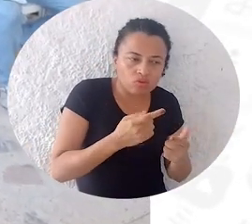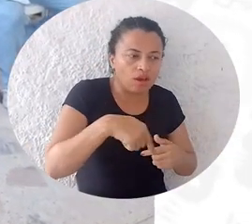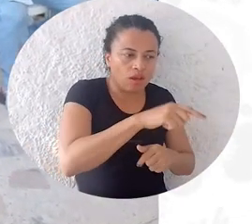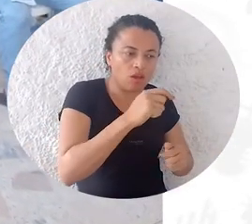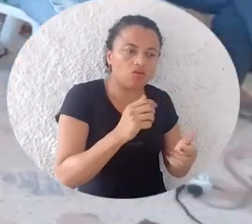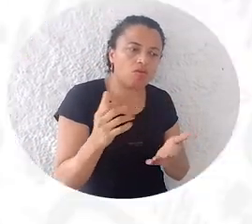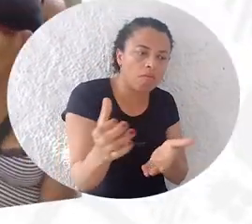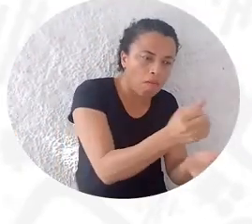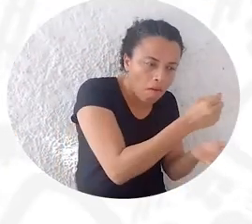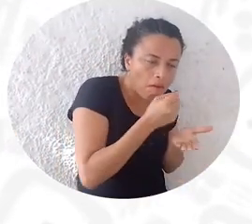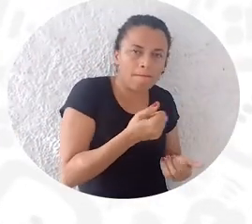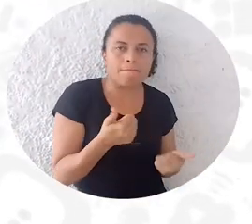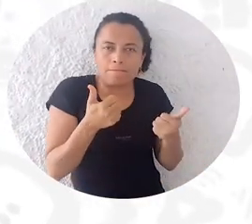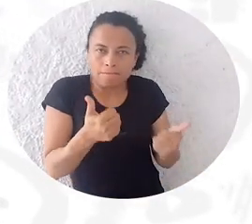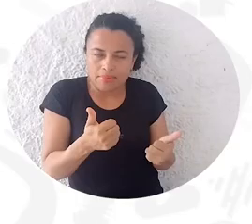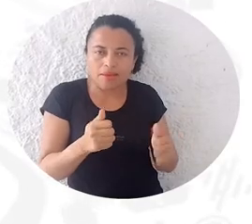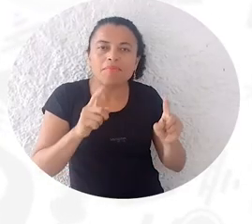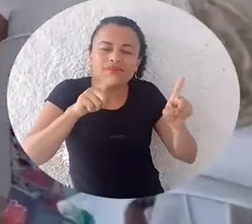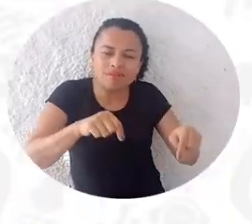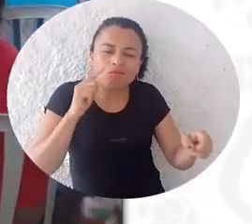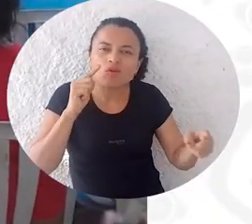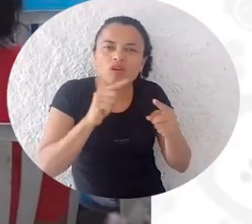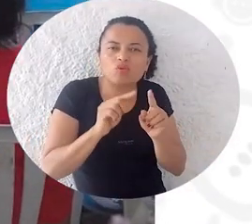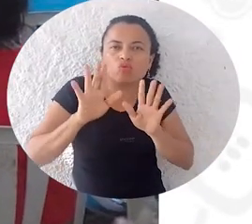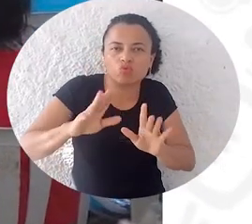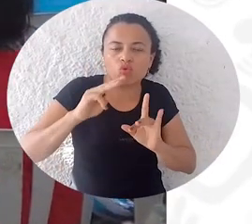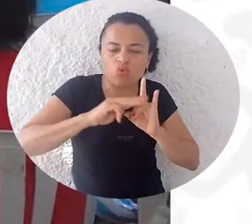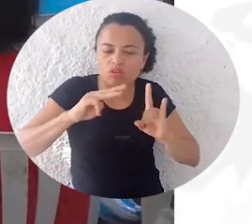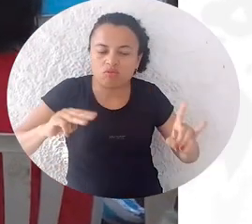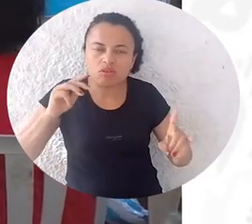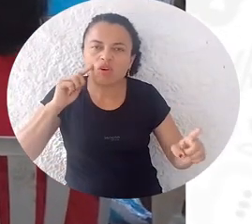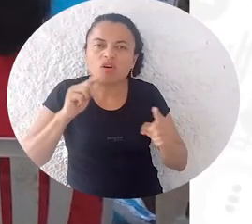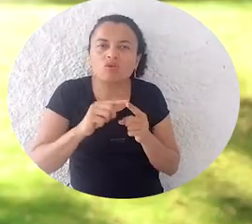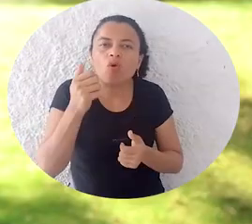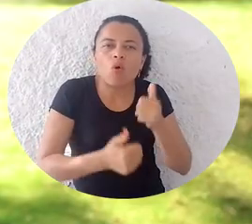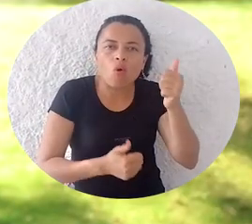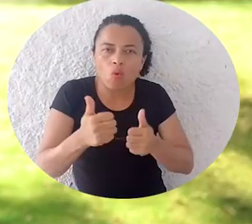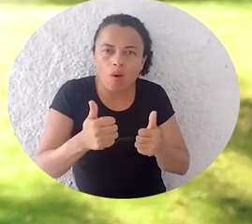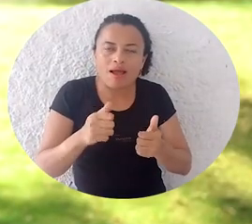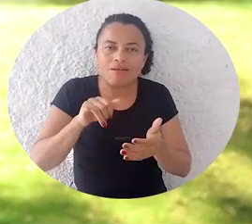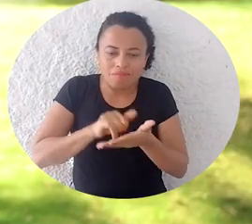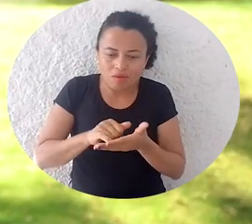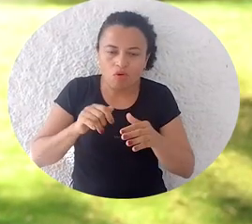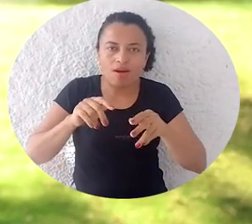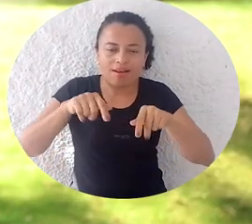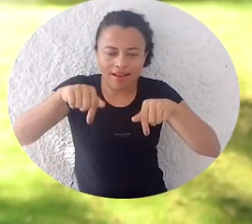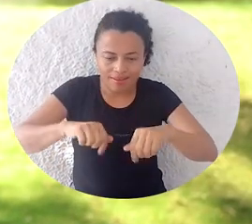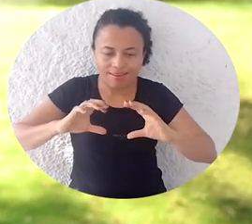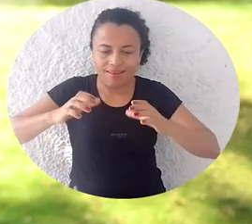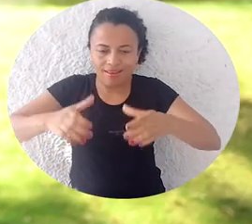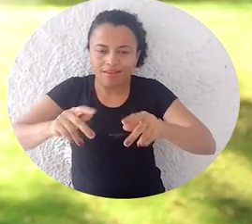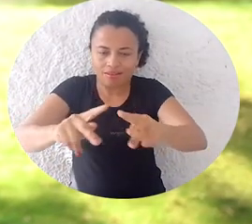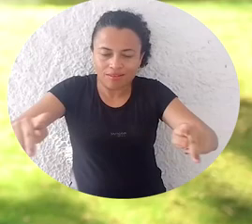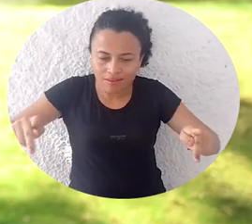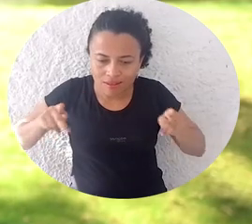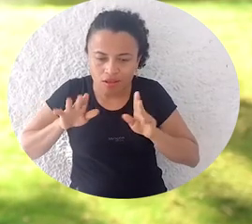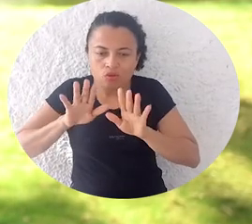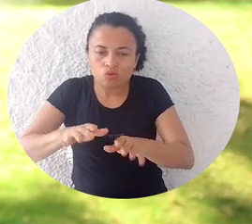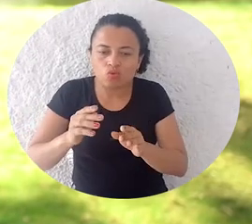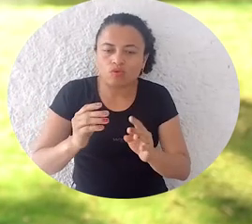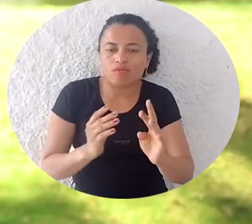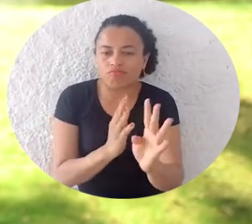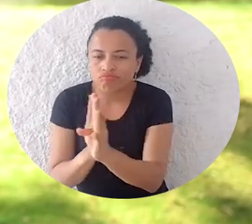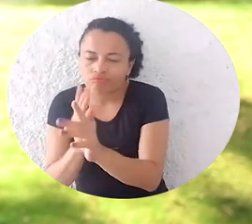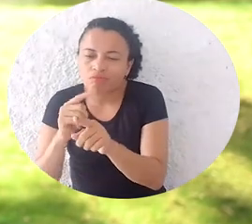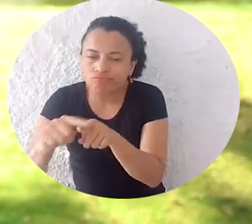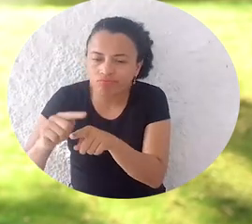pero también que es una apuesta que tiene la universidad de replicar lo que se hace aquí. Digamos, es decir, que no